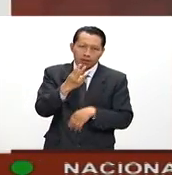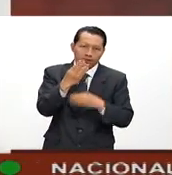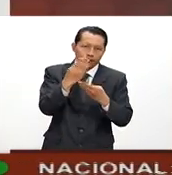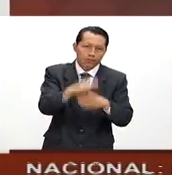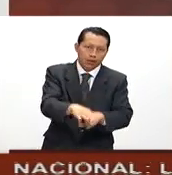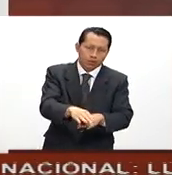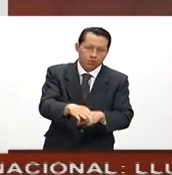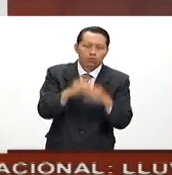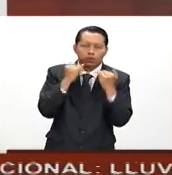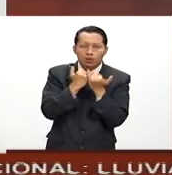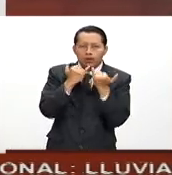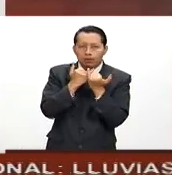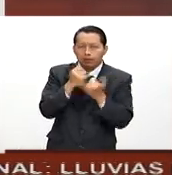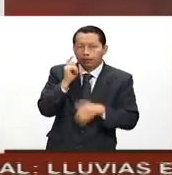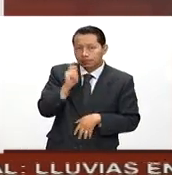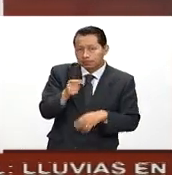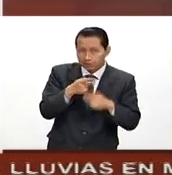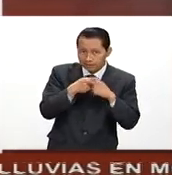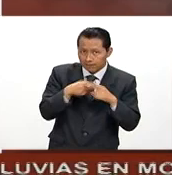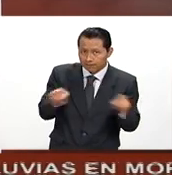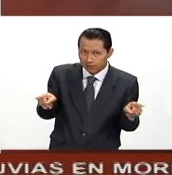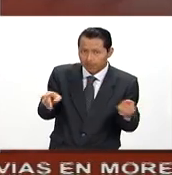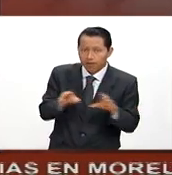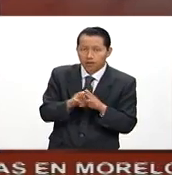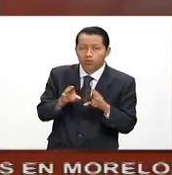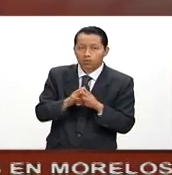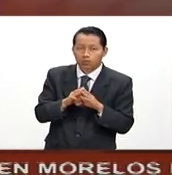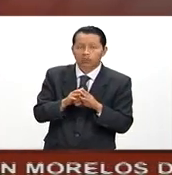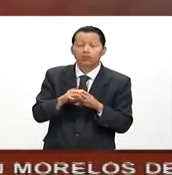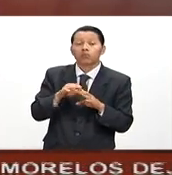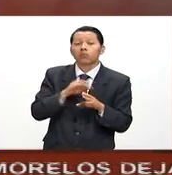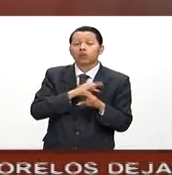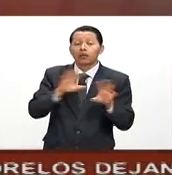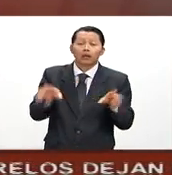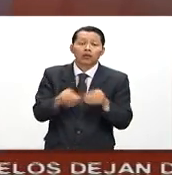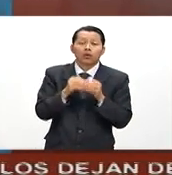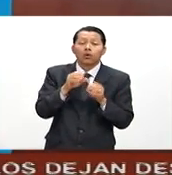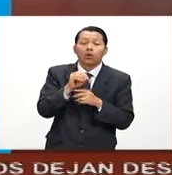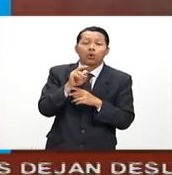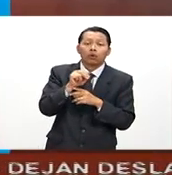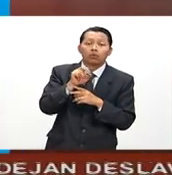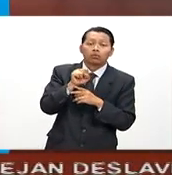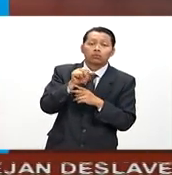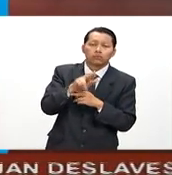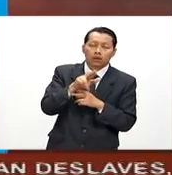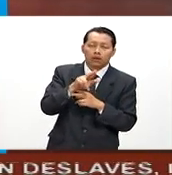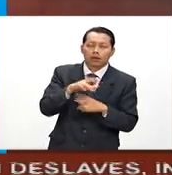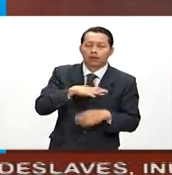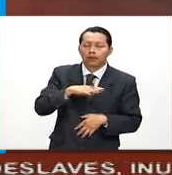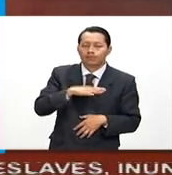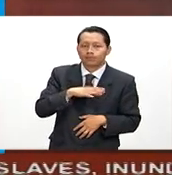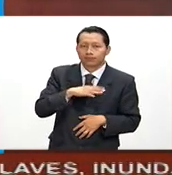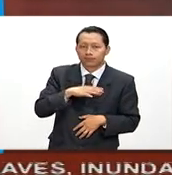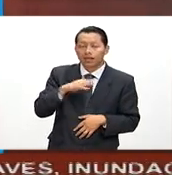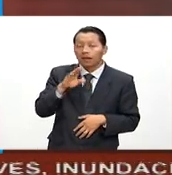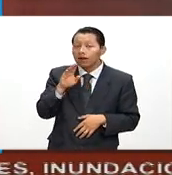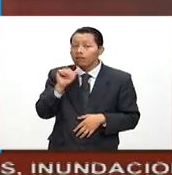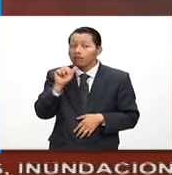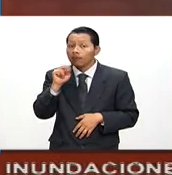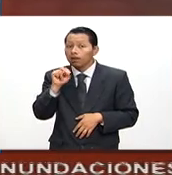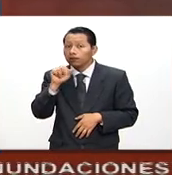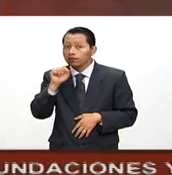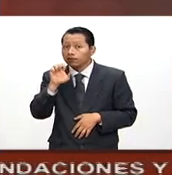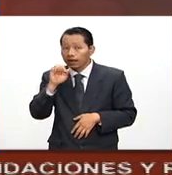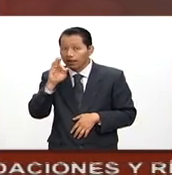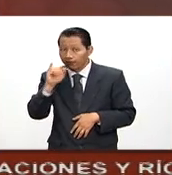Esto es diferente, que se suma para CONSAR porque es un medio electrónico más. En el caso de Bansefi, tienen